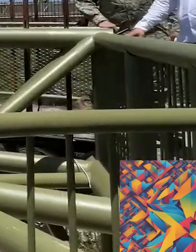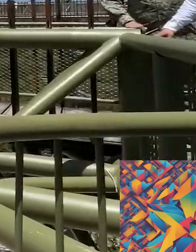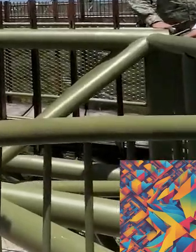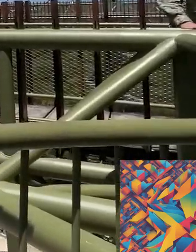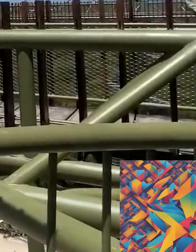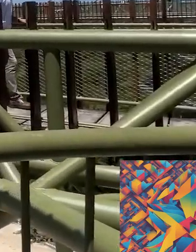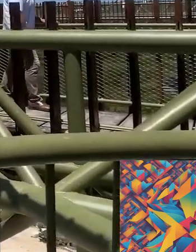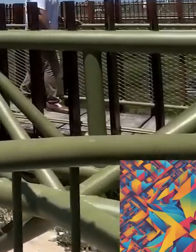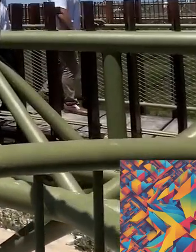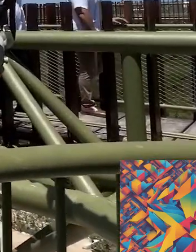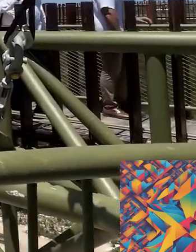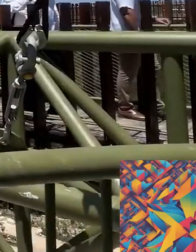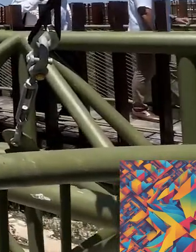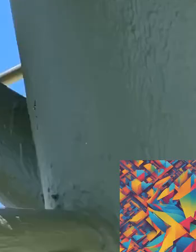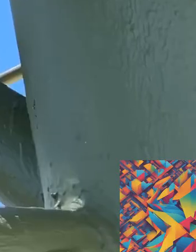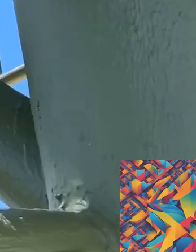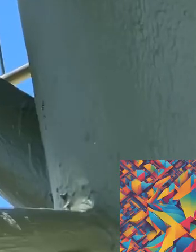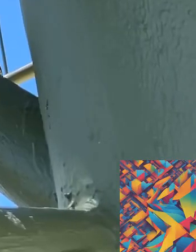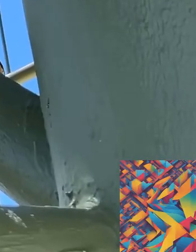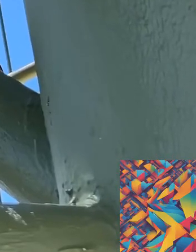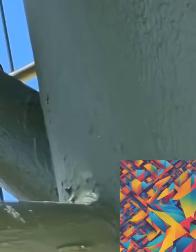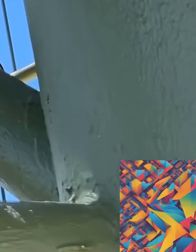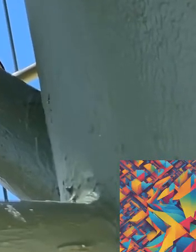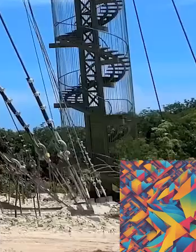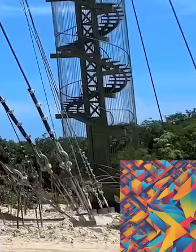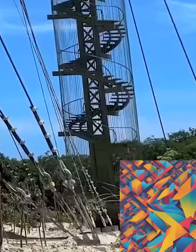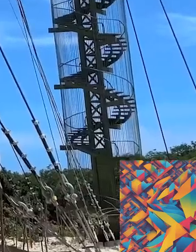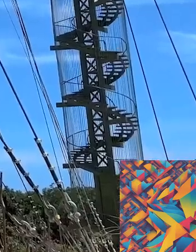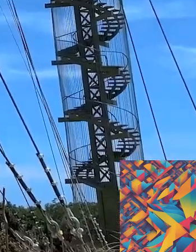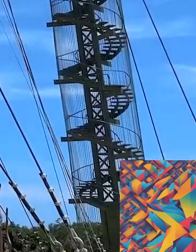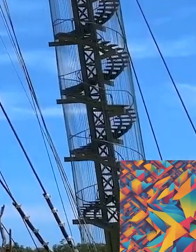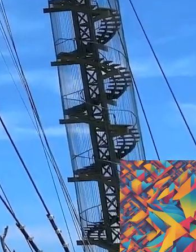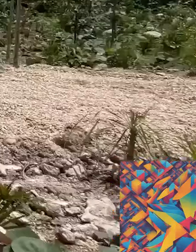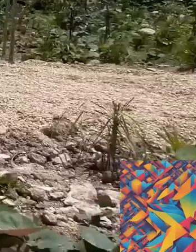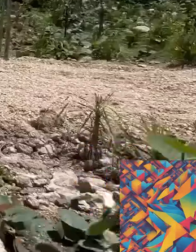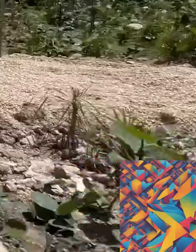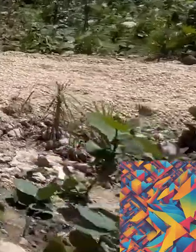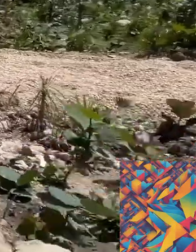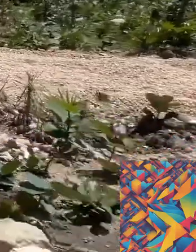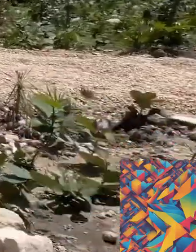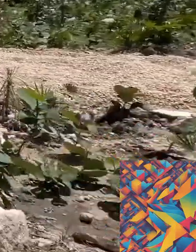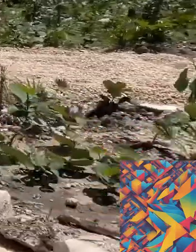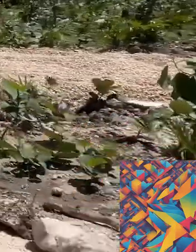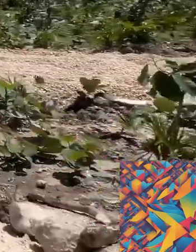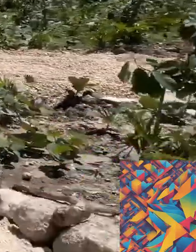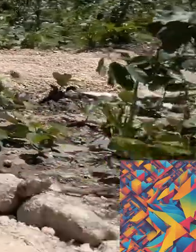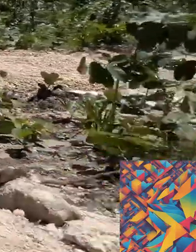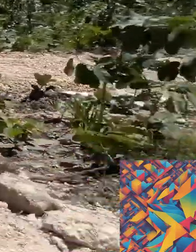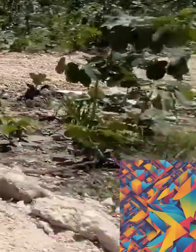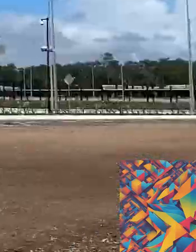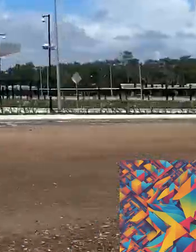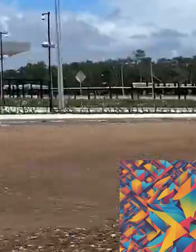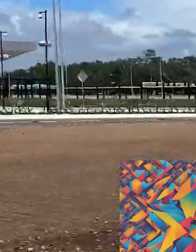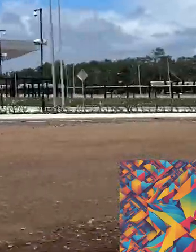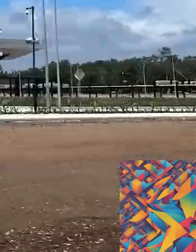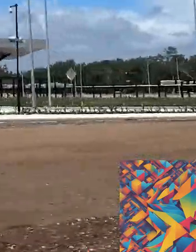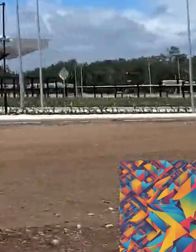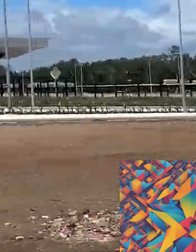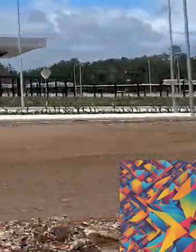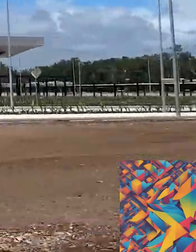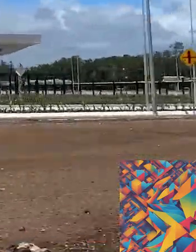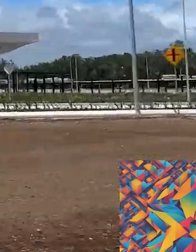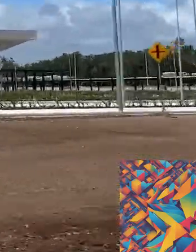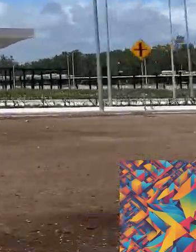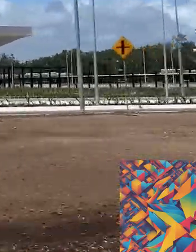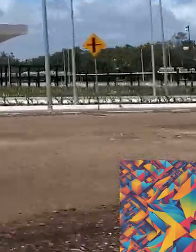generaciones tienen la energía, la creatividad y la pasión necesarias para liderar el cambio. Al involucrarse en la política y en la